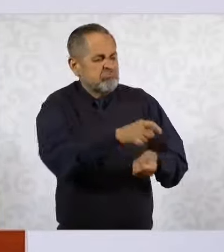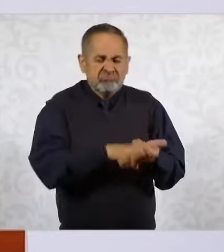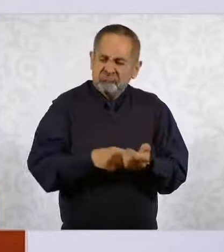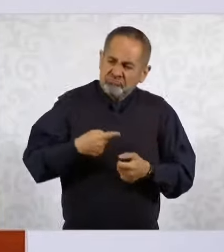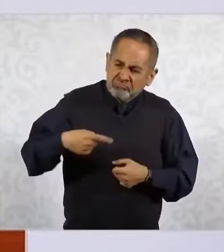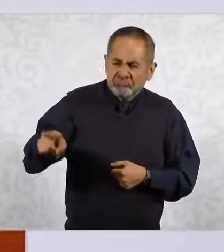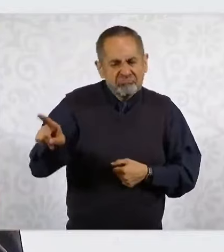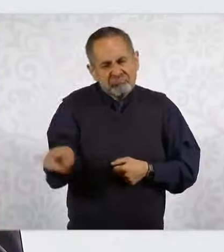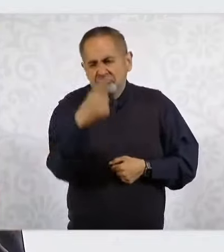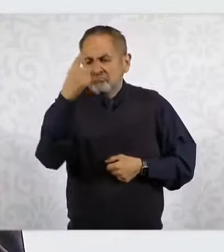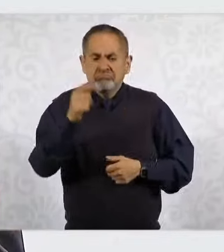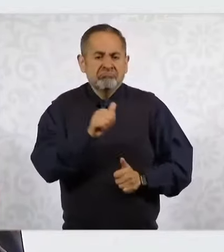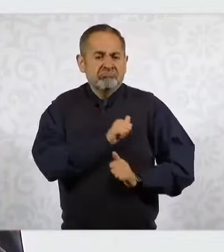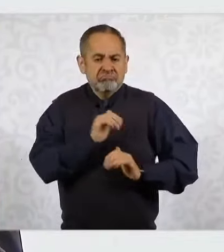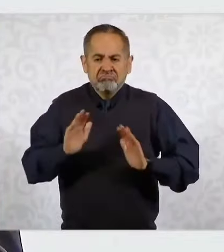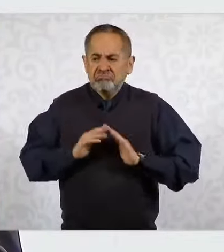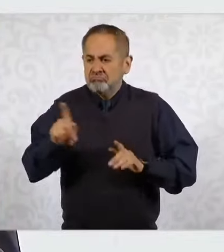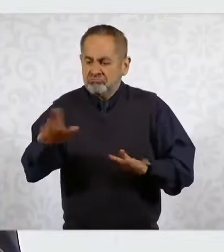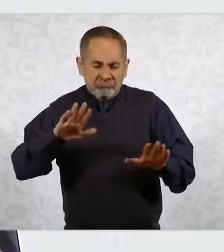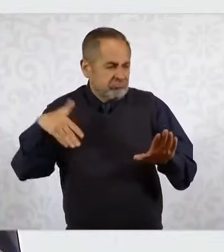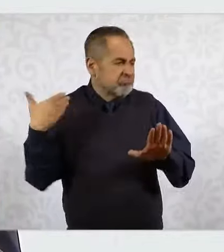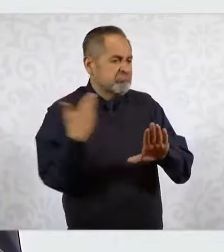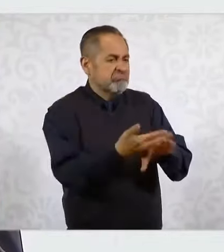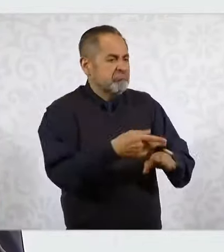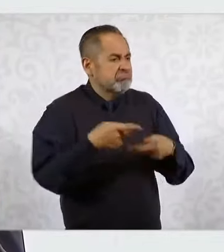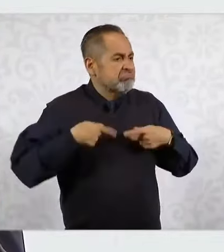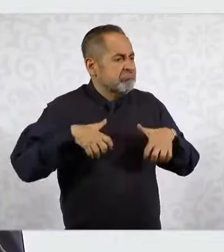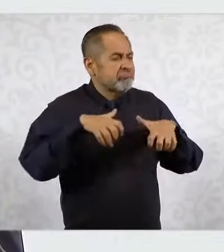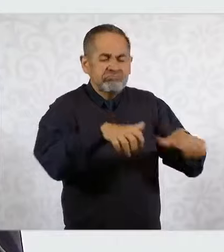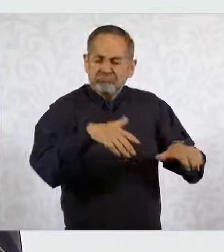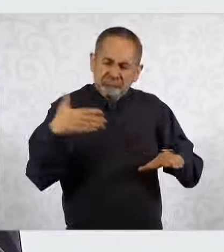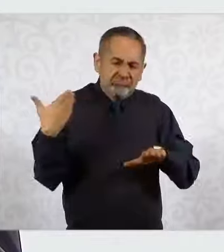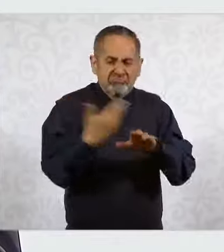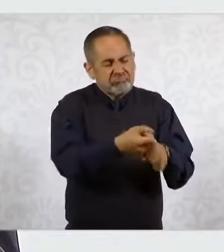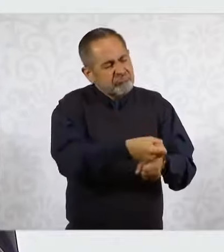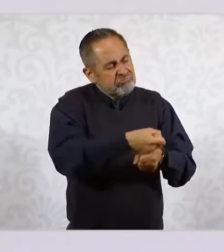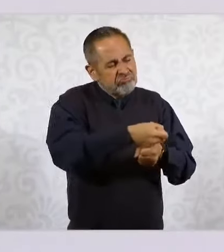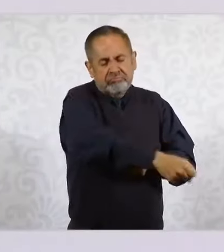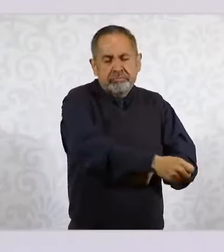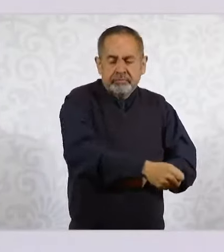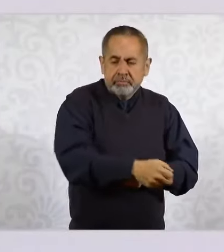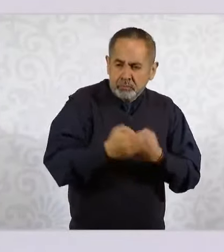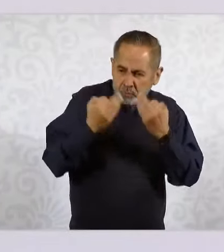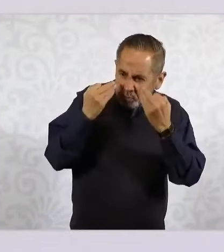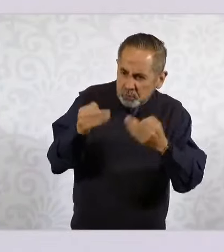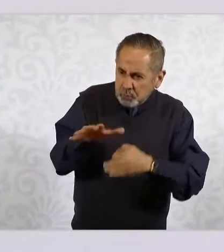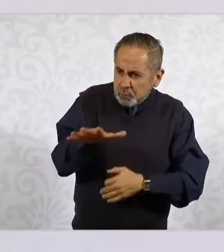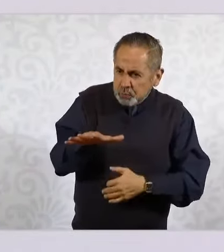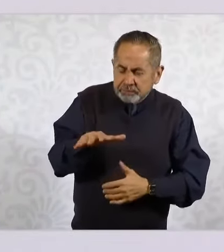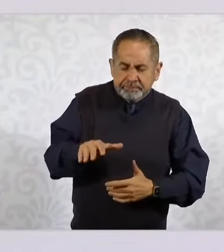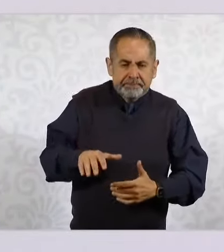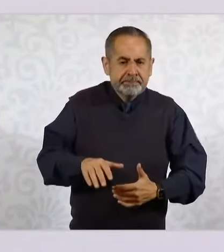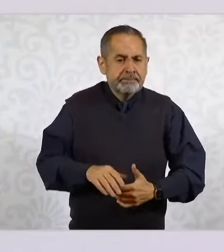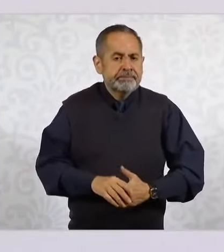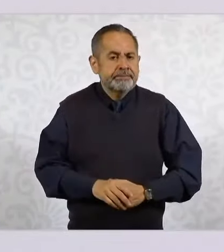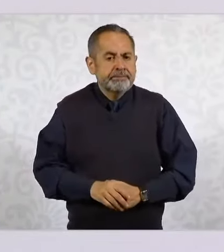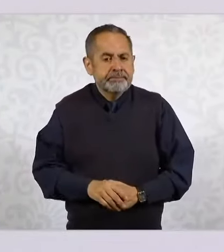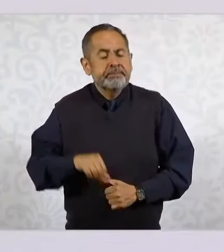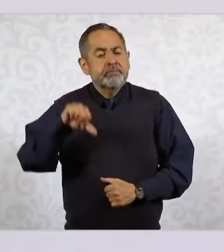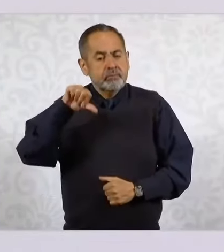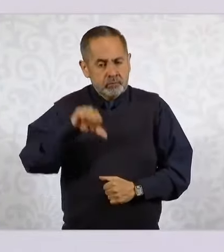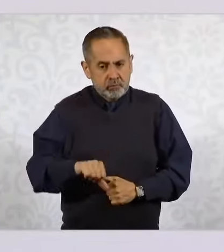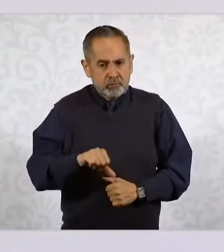instituciones en contra del pueblo. Hoy, en este acto,